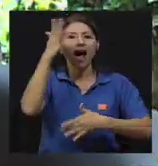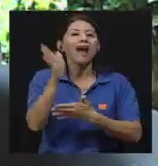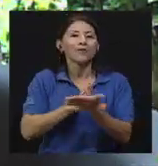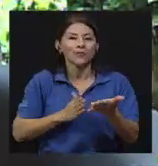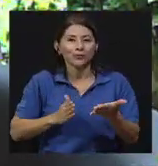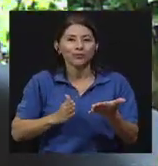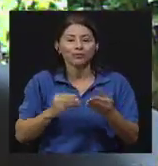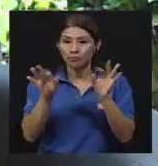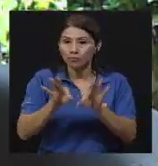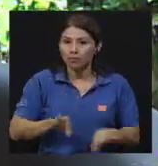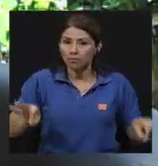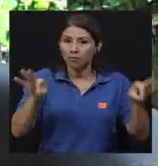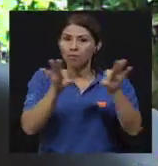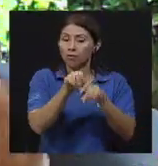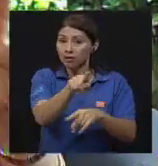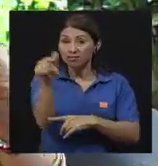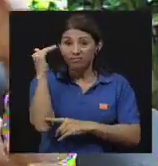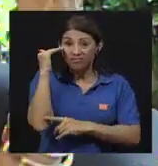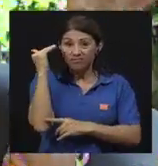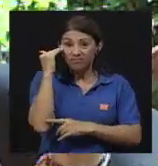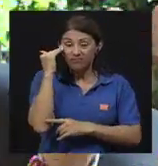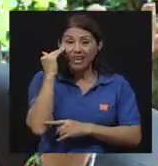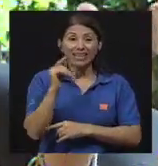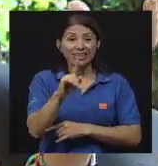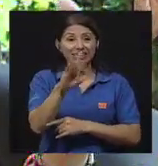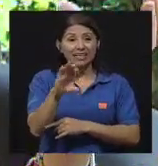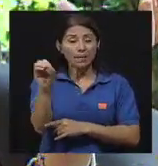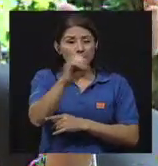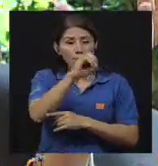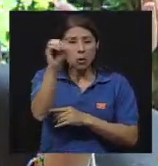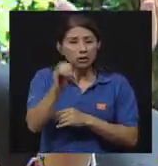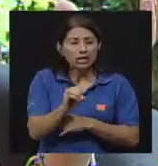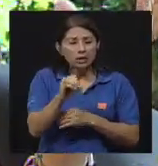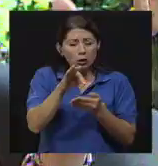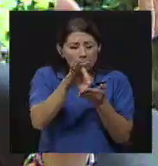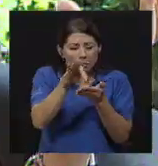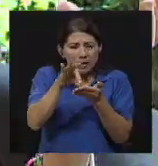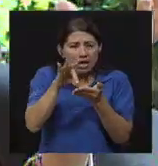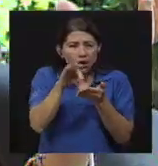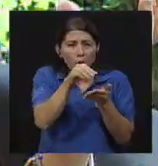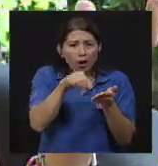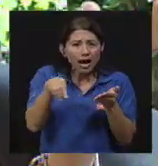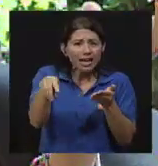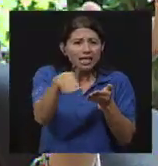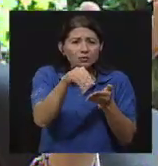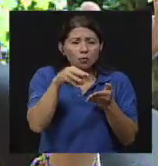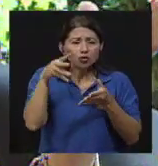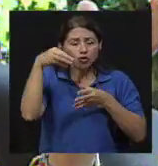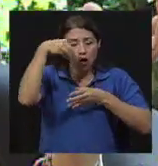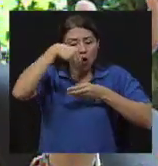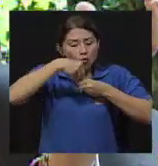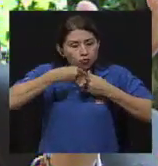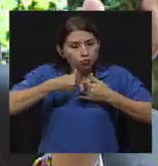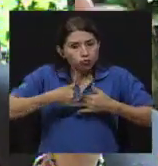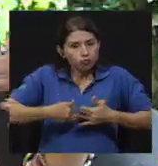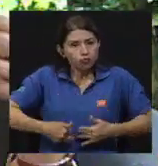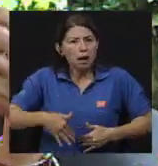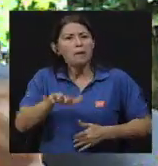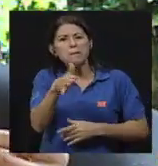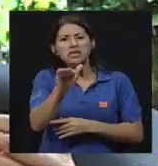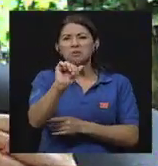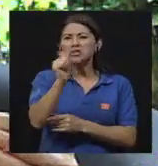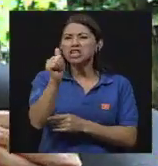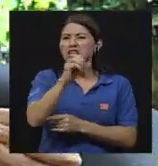Eso sí, es muy importante tener claro que del 100% de microorganismos que tenemos, realmente podrían ser un 10%, 15%